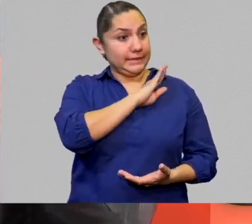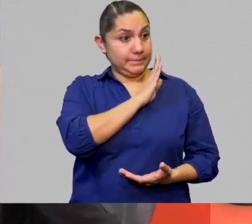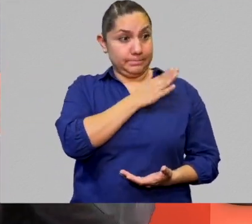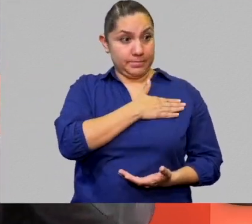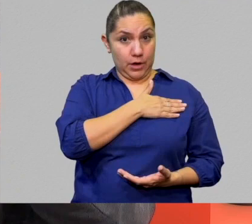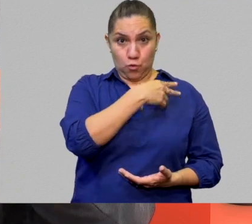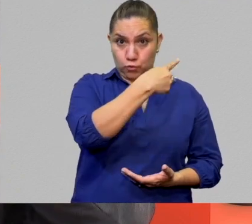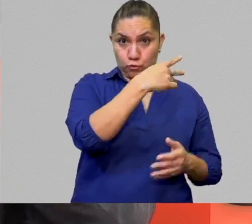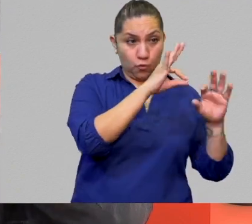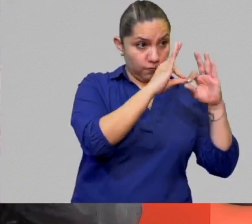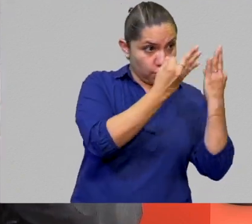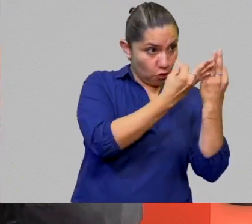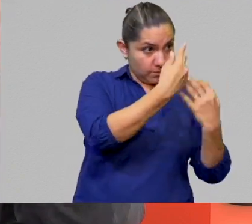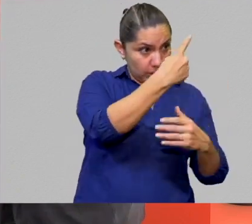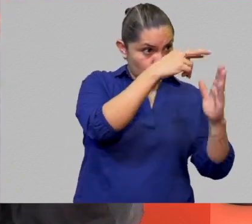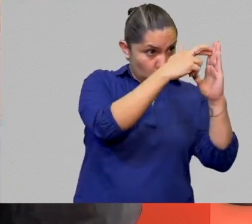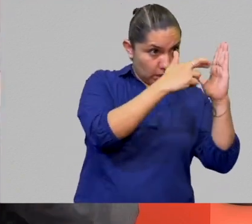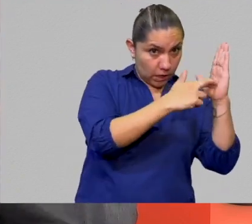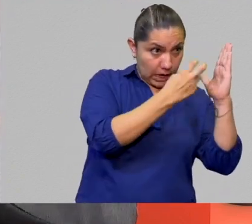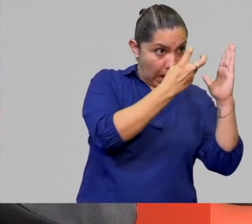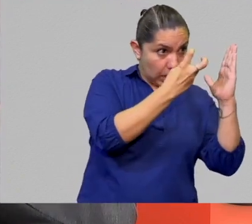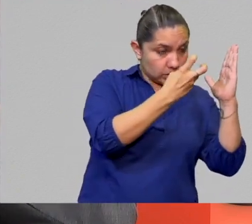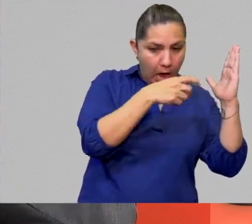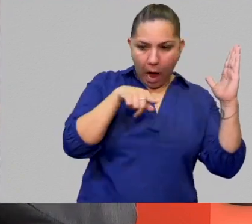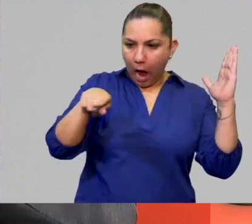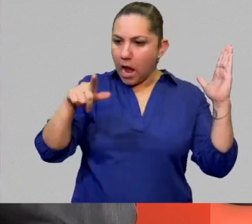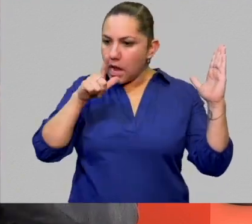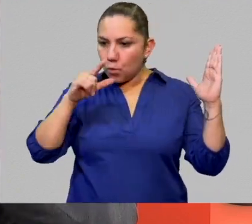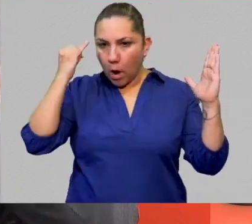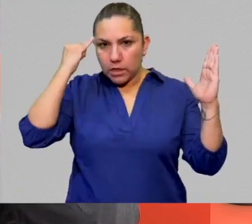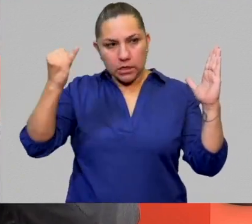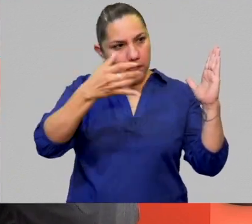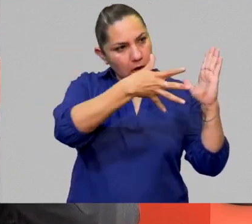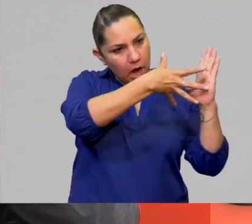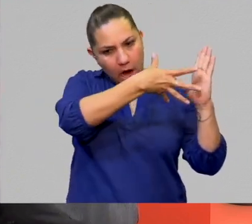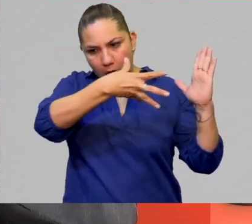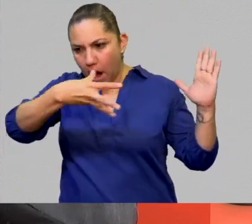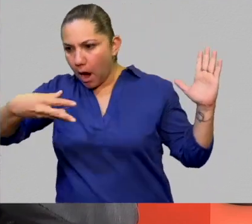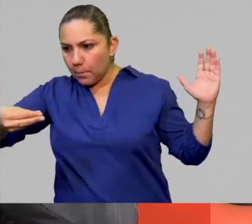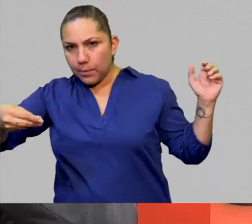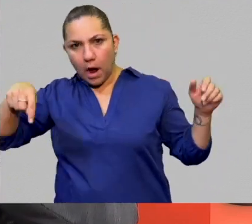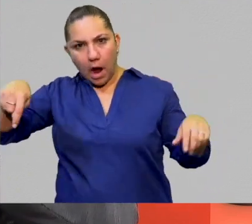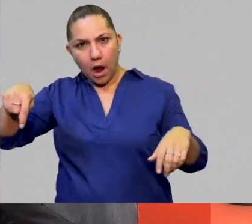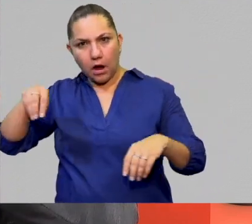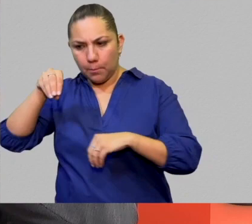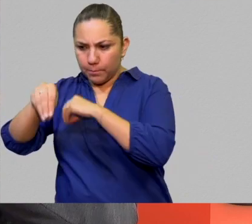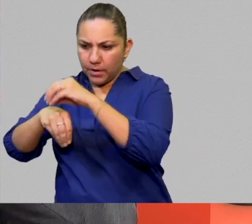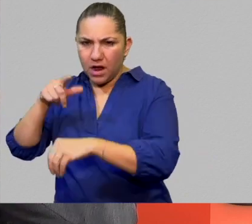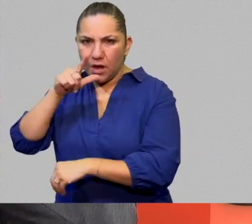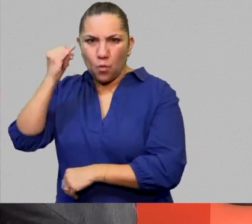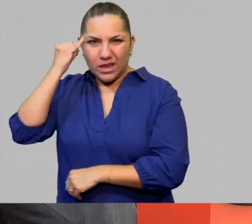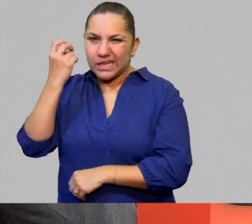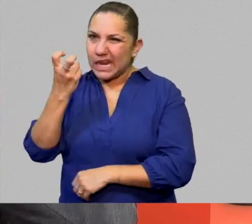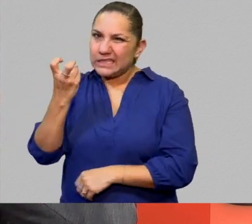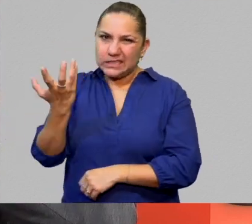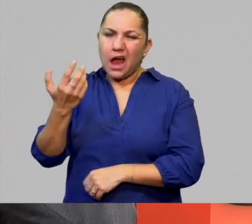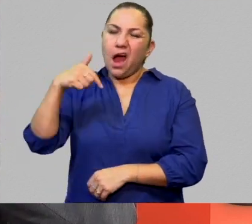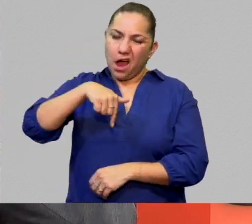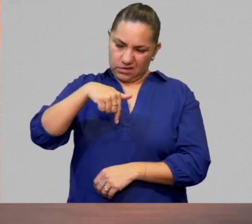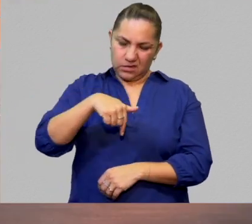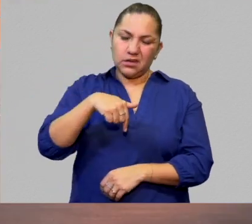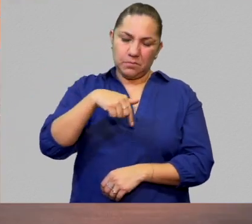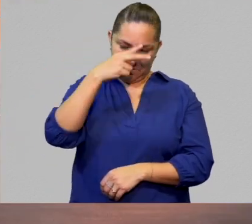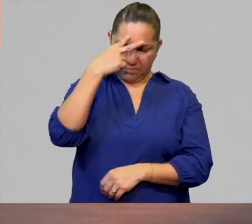para escribir en lenguas indígenas, lo cual, digamos, es algo, podríamos decir que es un experimento que está sucediendo en México,